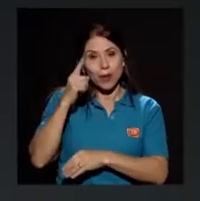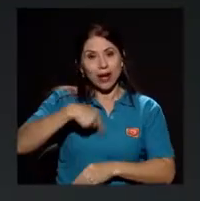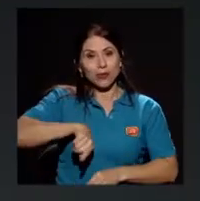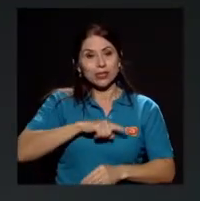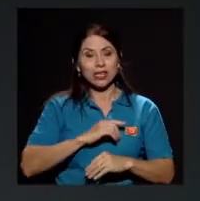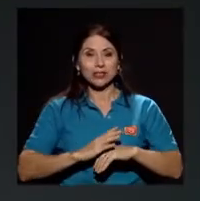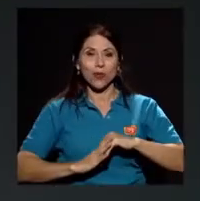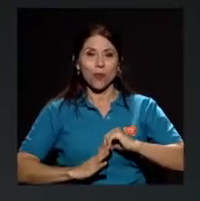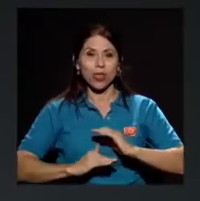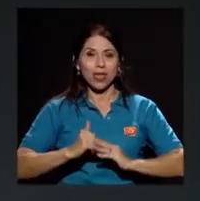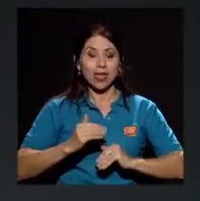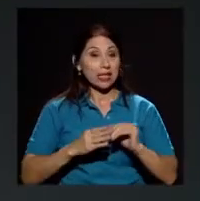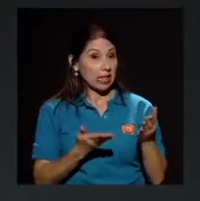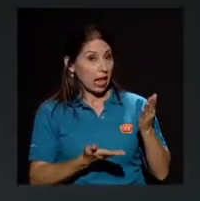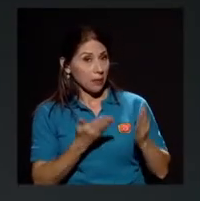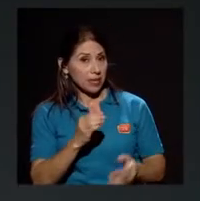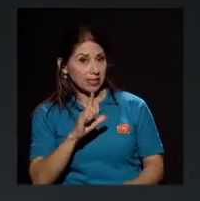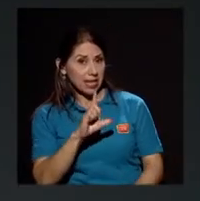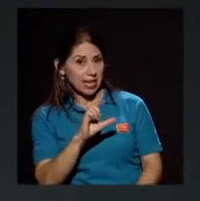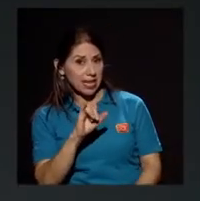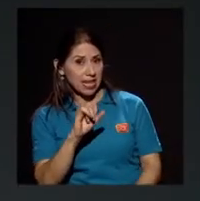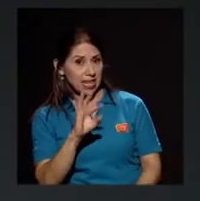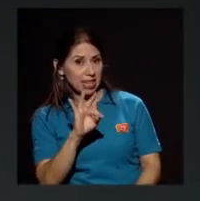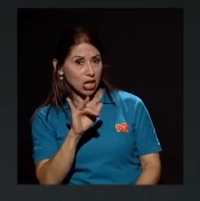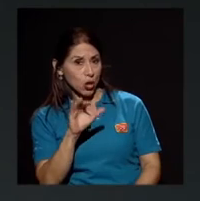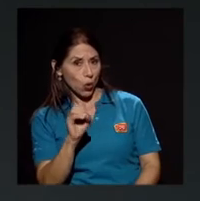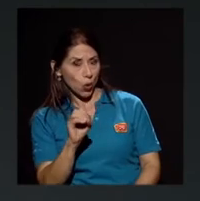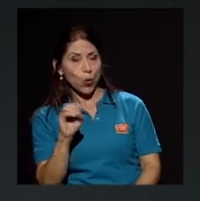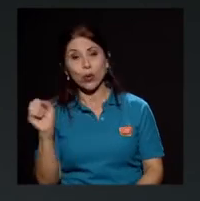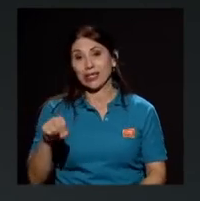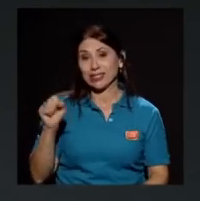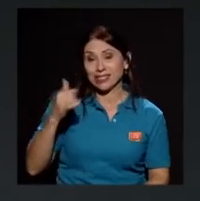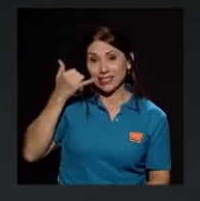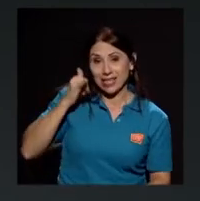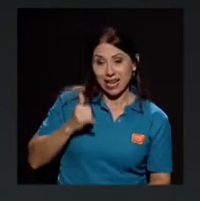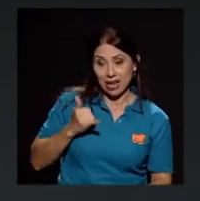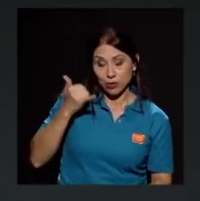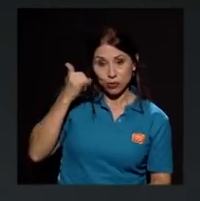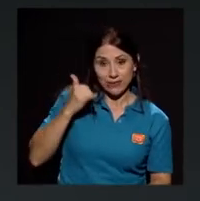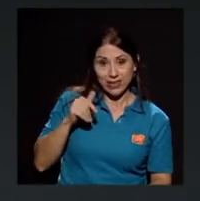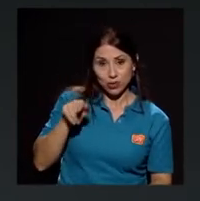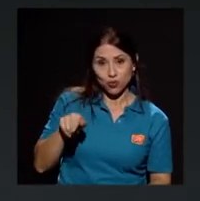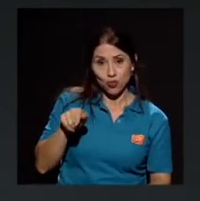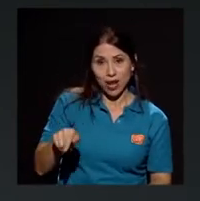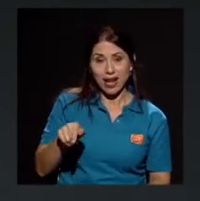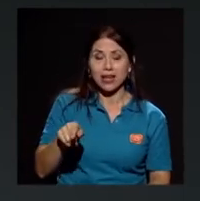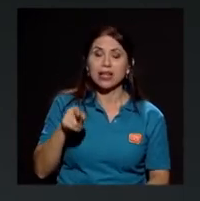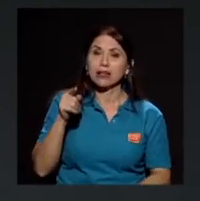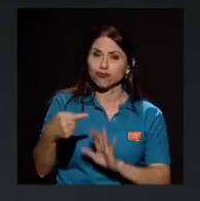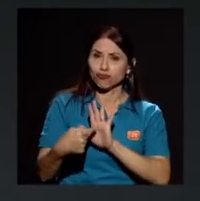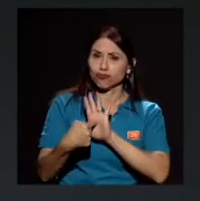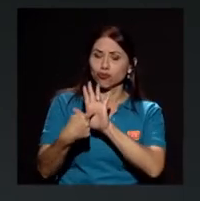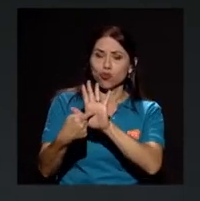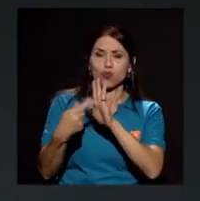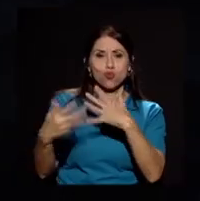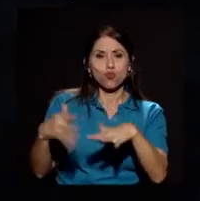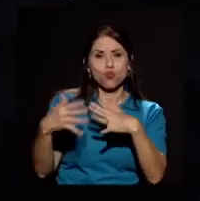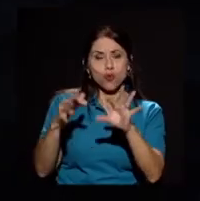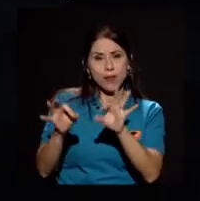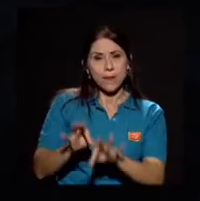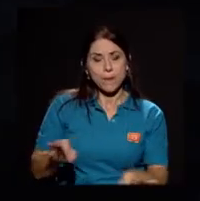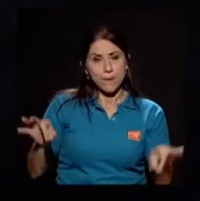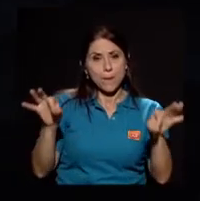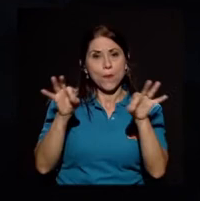es ahí el litio, todos los componentes una de esas cosas que el teléfono celular es uno de los reflejos más importantes del